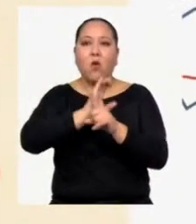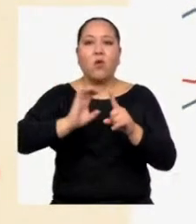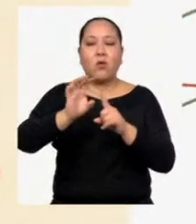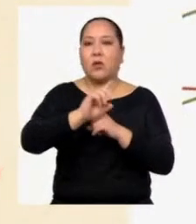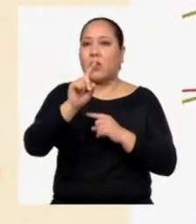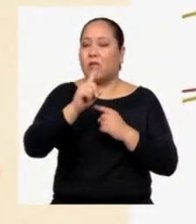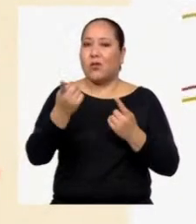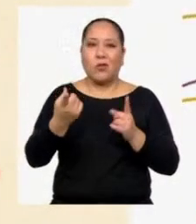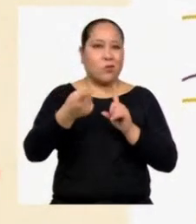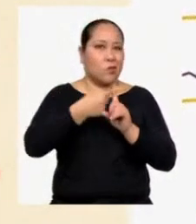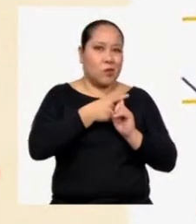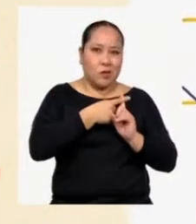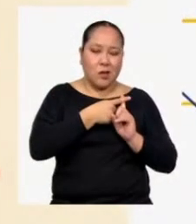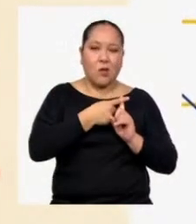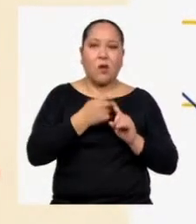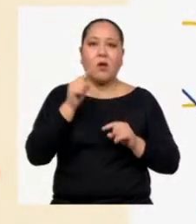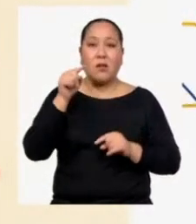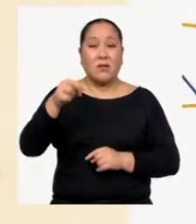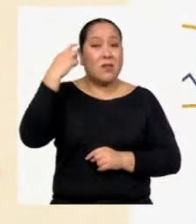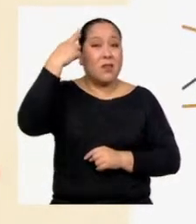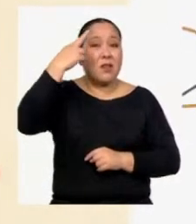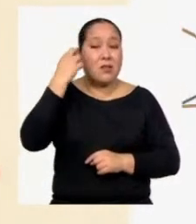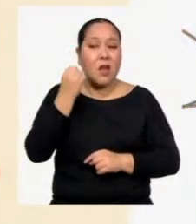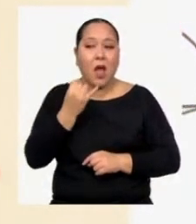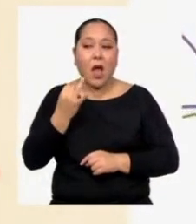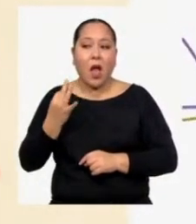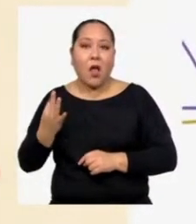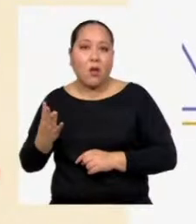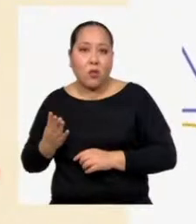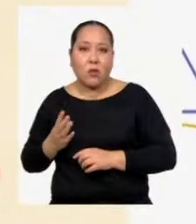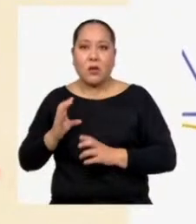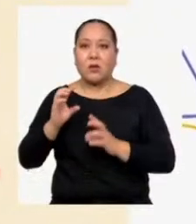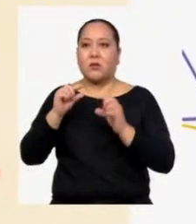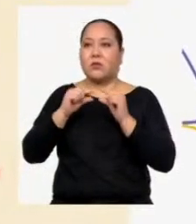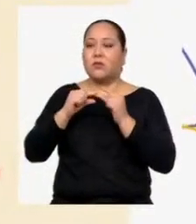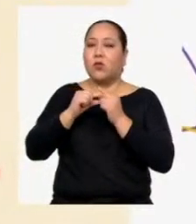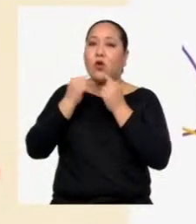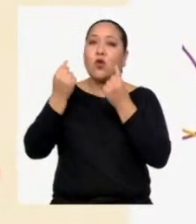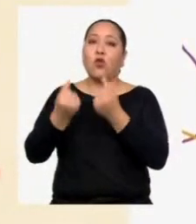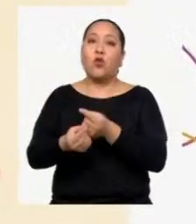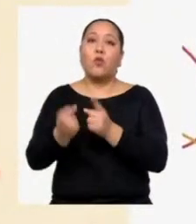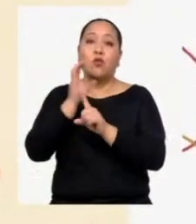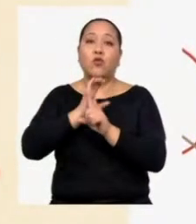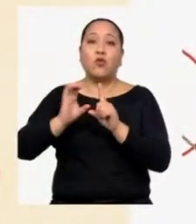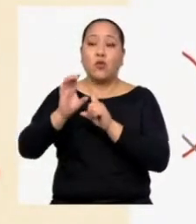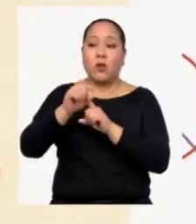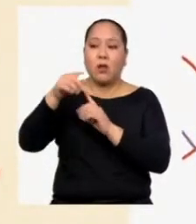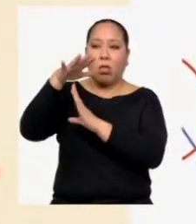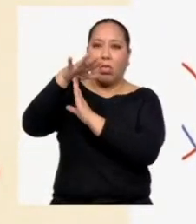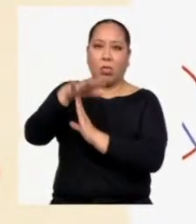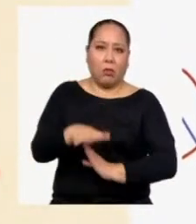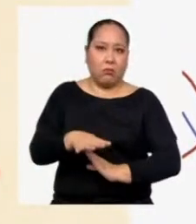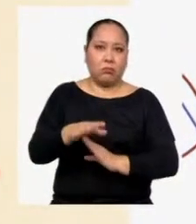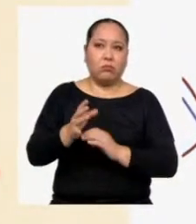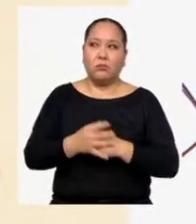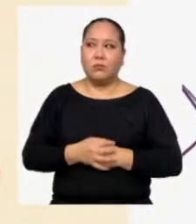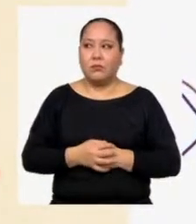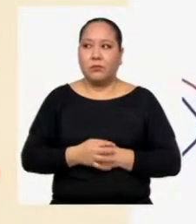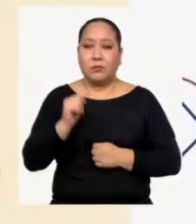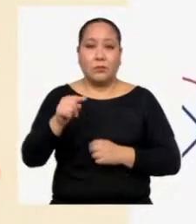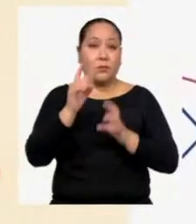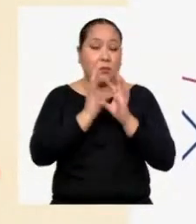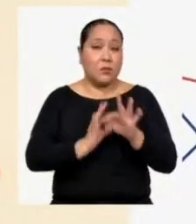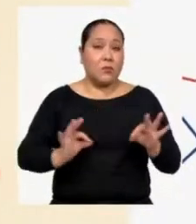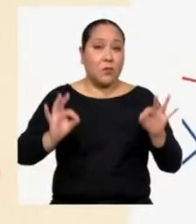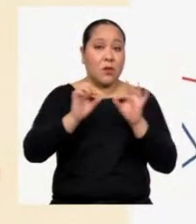no es positiva Por ello, algunas manifestaciones culturales son discriminadas Es